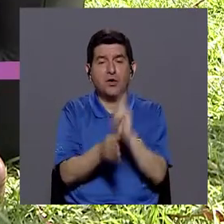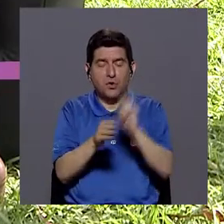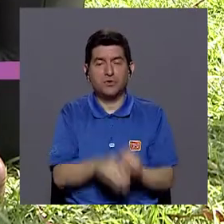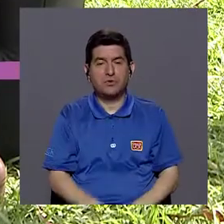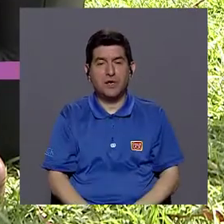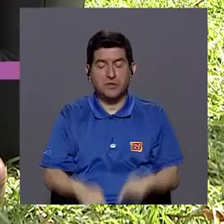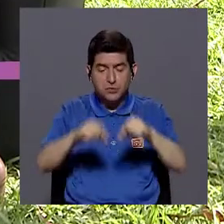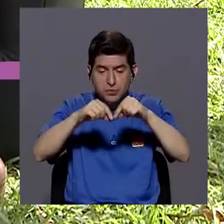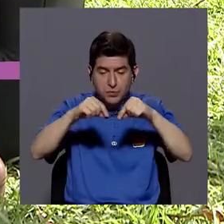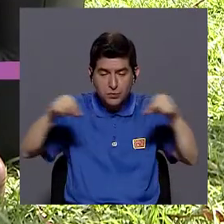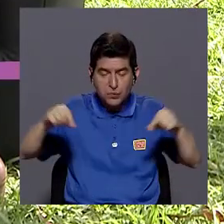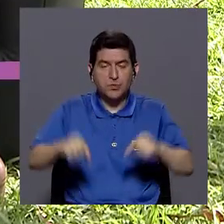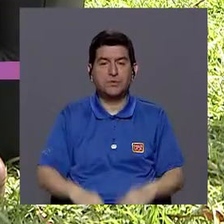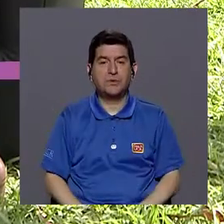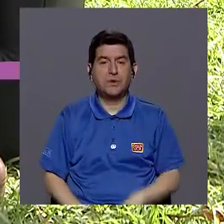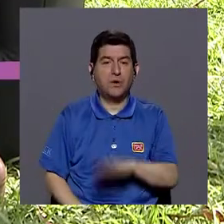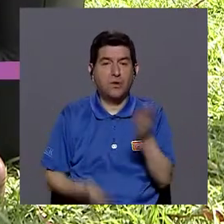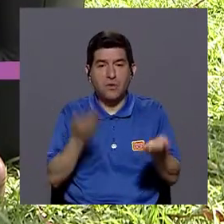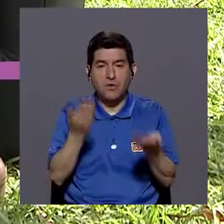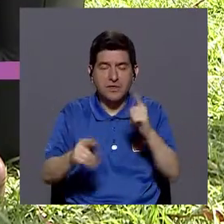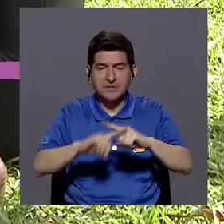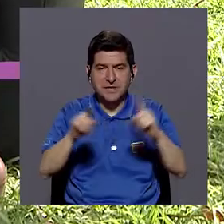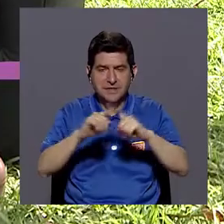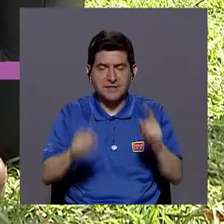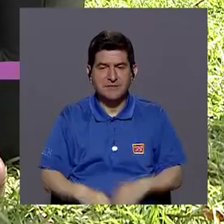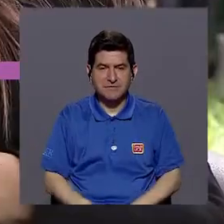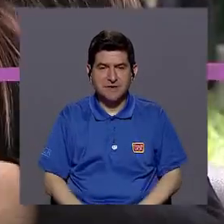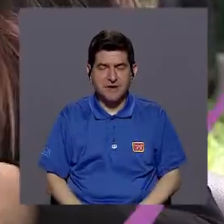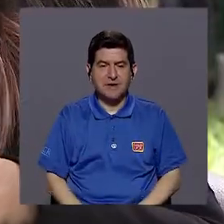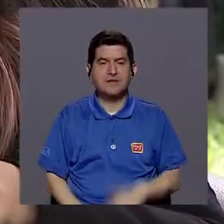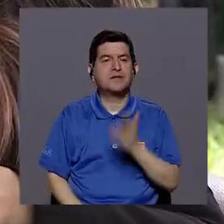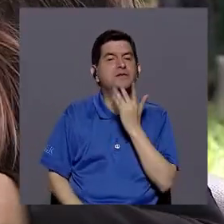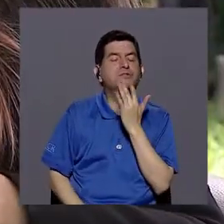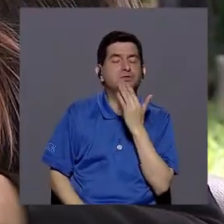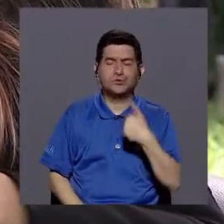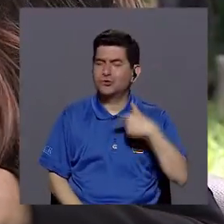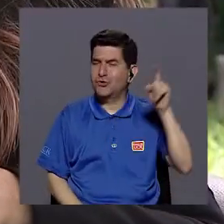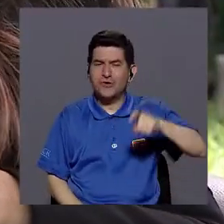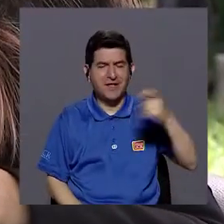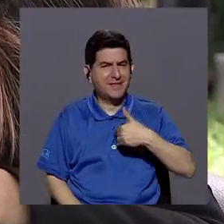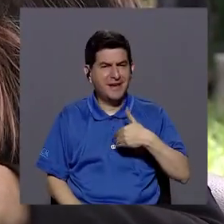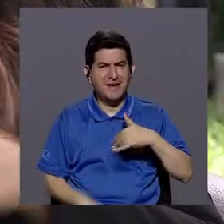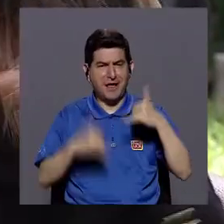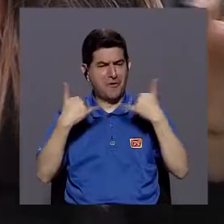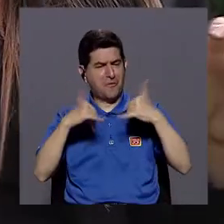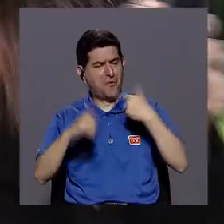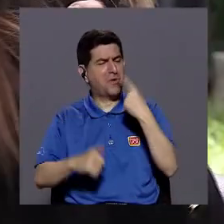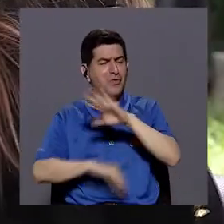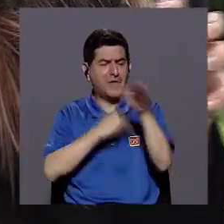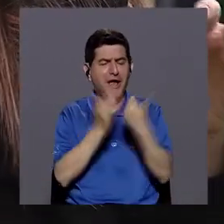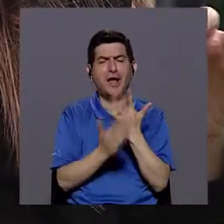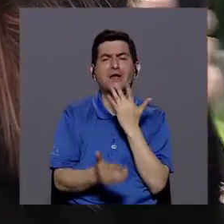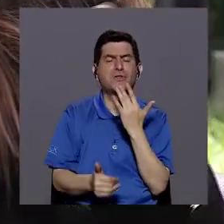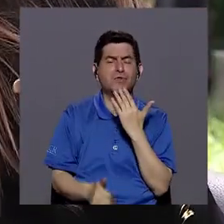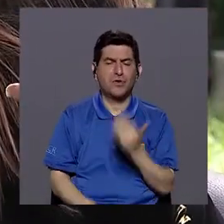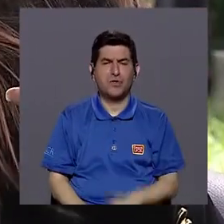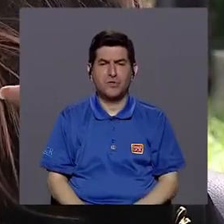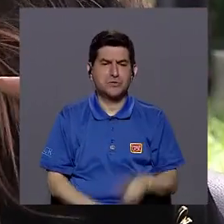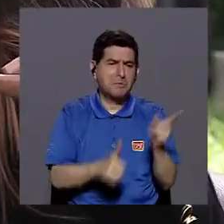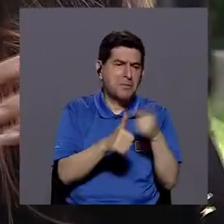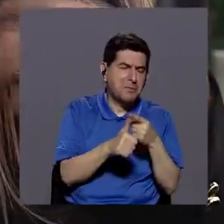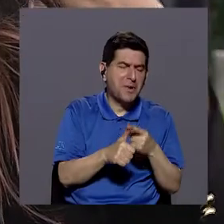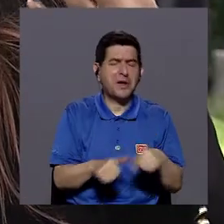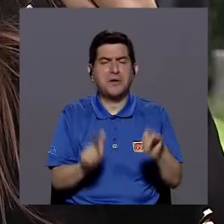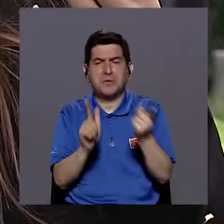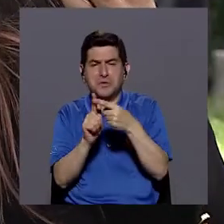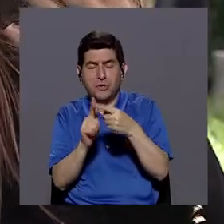pajillas, con tubitos, con los colores. No tengo que tener un juego que me diga todos los colores primarios y secundarios